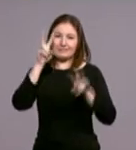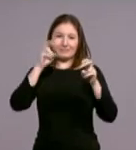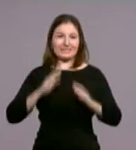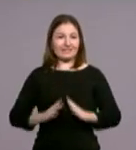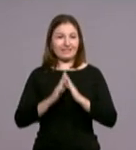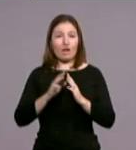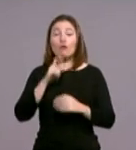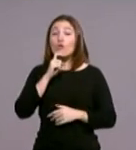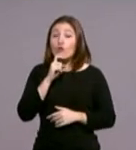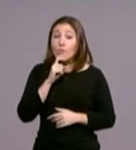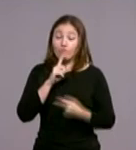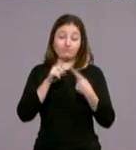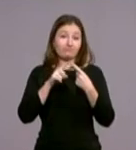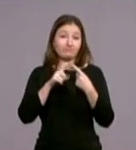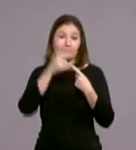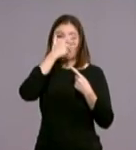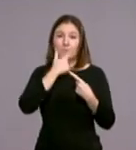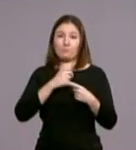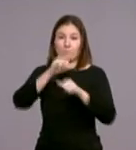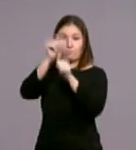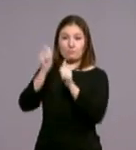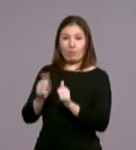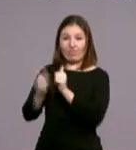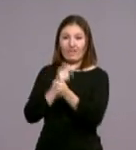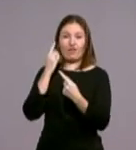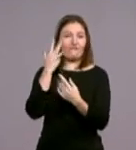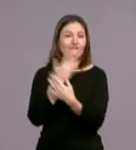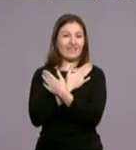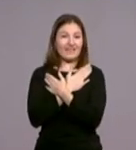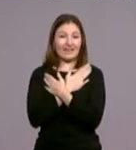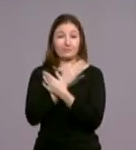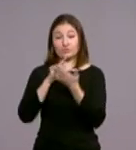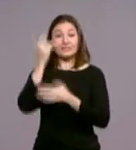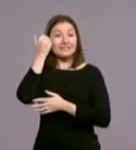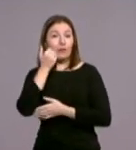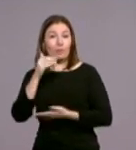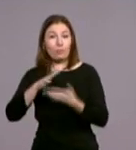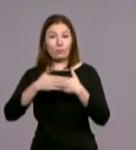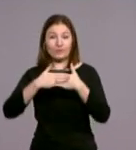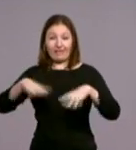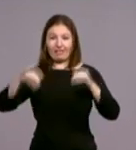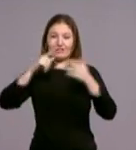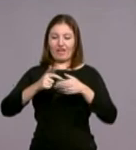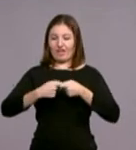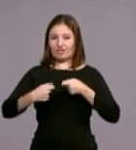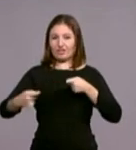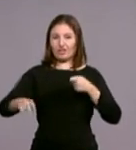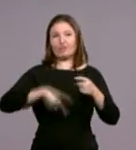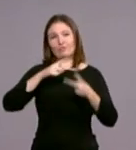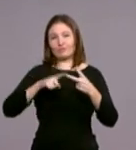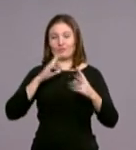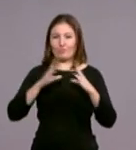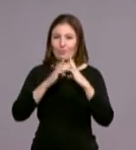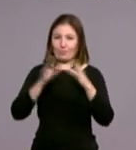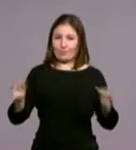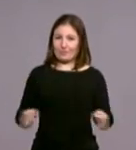la Virgen María, de ahí el rosario que vamos a tener el sábado, en la puerta de la catedral, y luego la Eucaristía, las 24 horas de